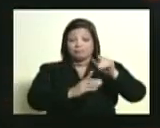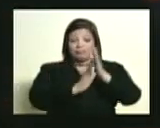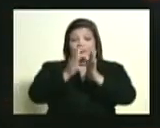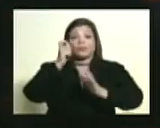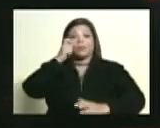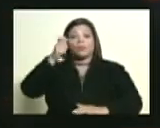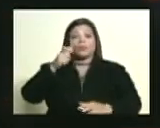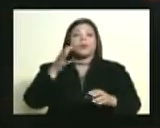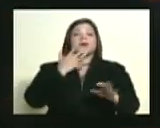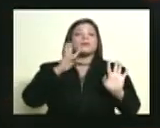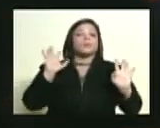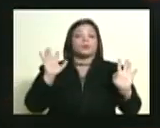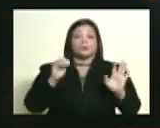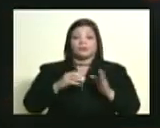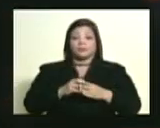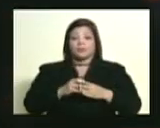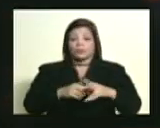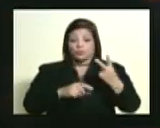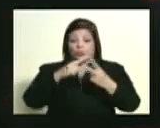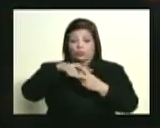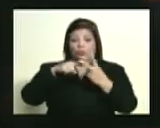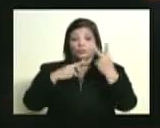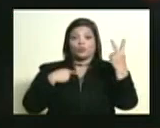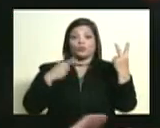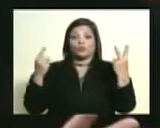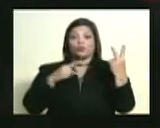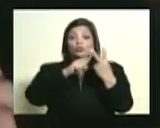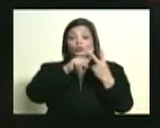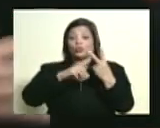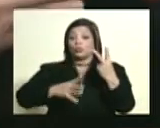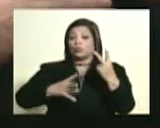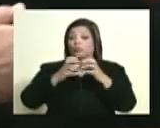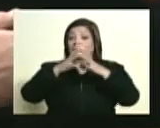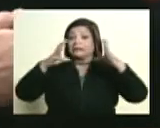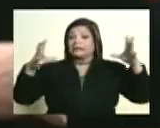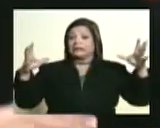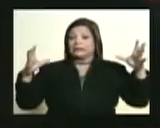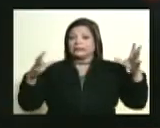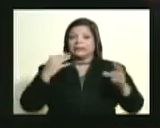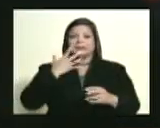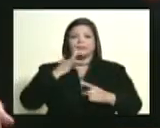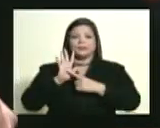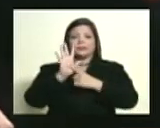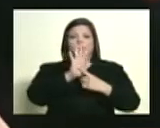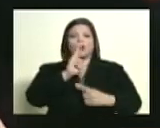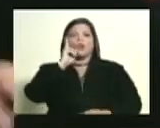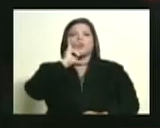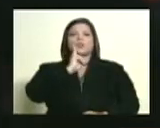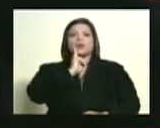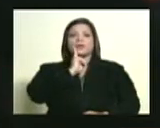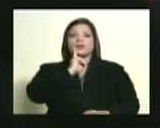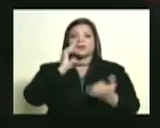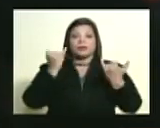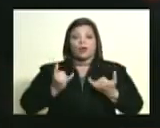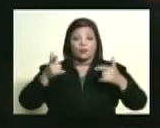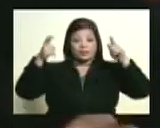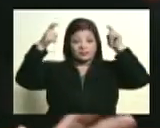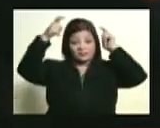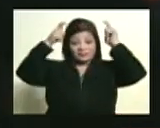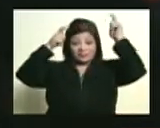Nosotros tenemos dos descomunales ejemplos, que es Bolívar y que ahora es Chávez.